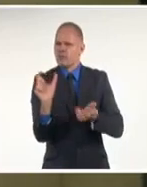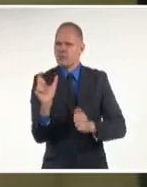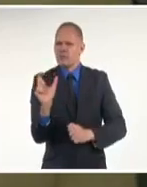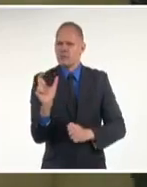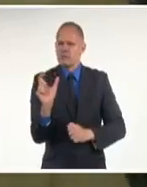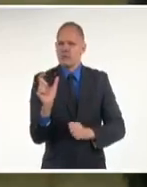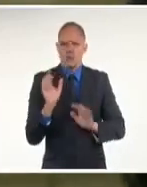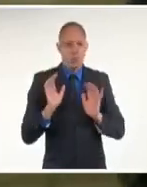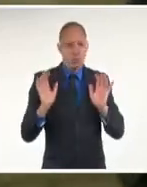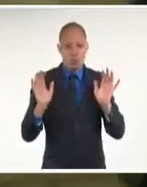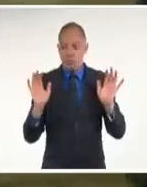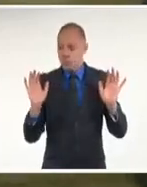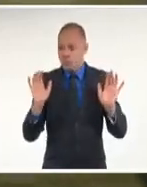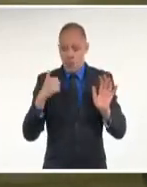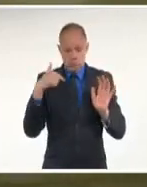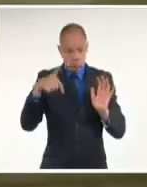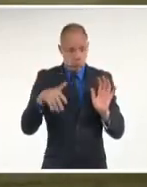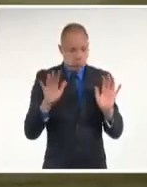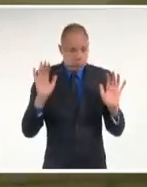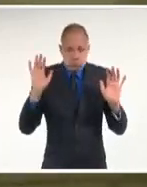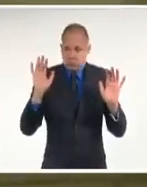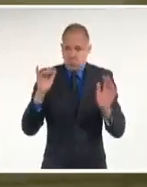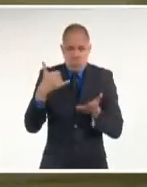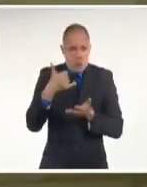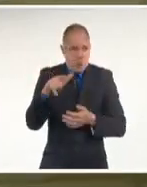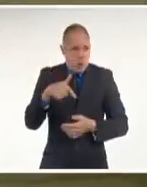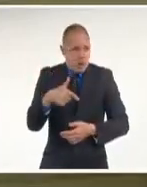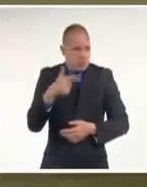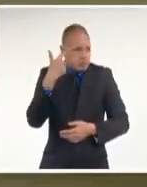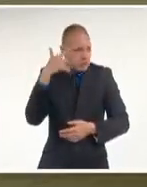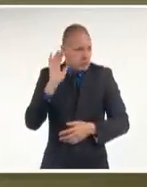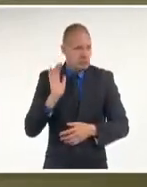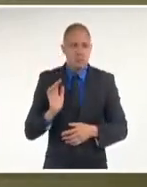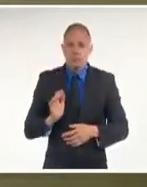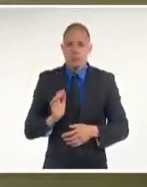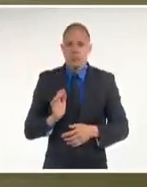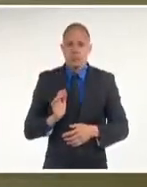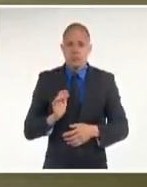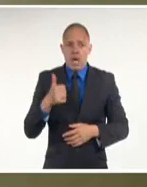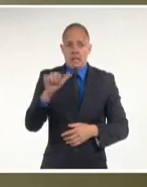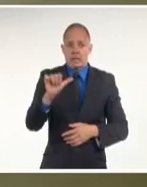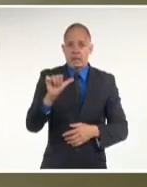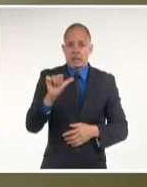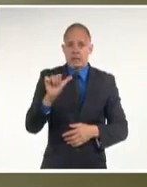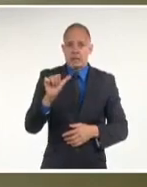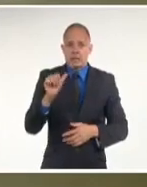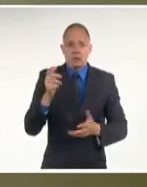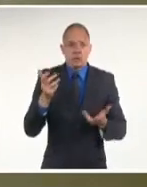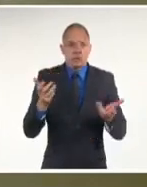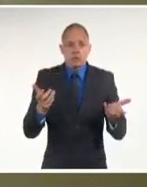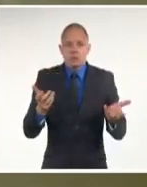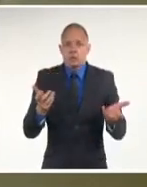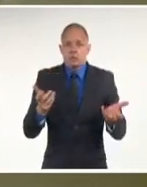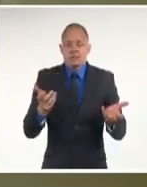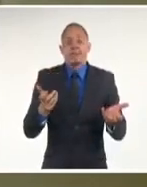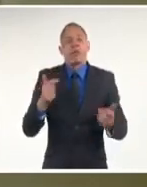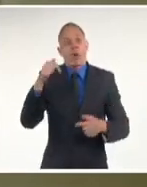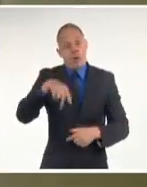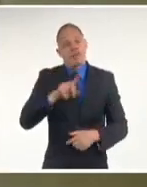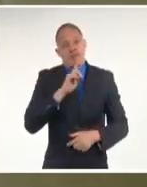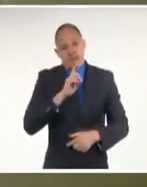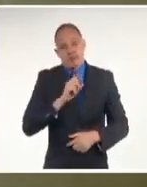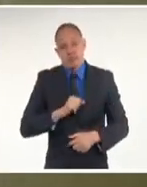¿Cero o el jueves? Miércoles, ¿cuándo? Bien, bien, bien, bien. ¿Oye, bien? Bien.